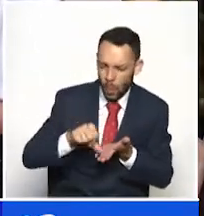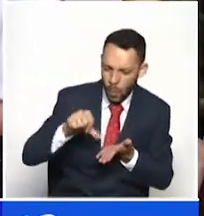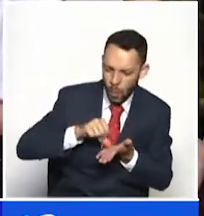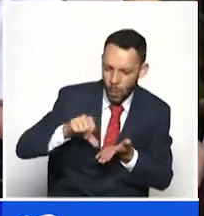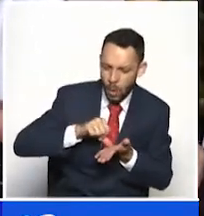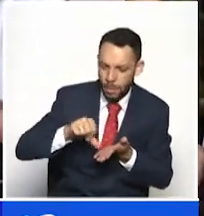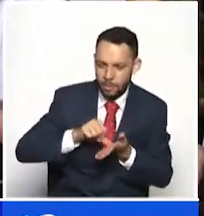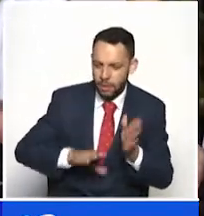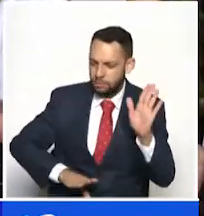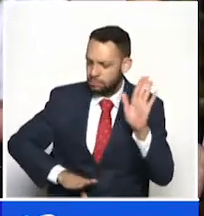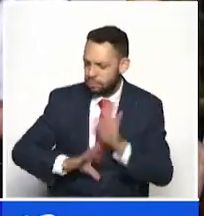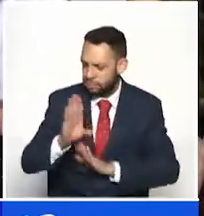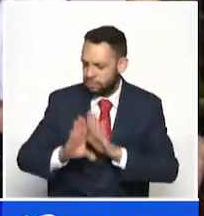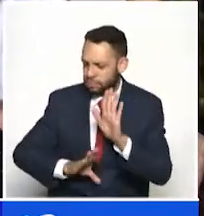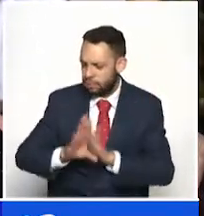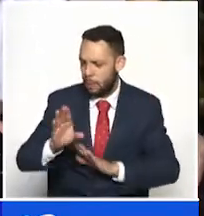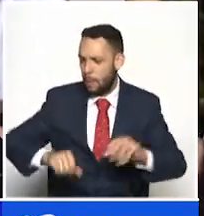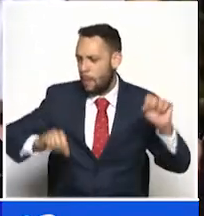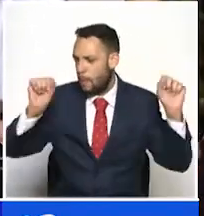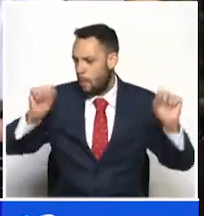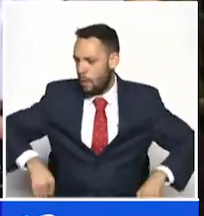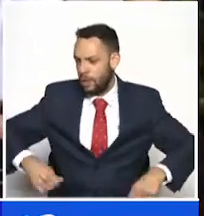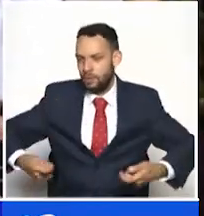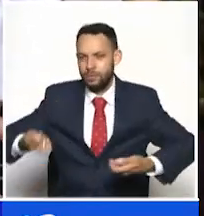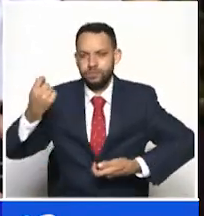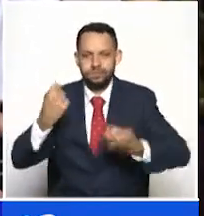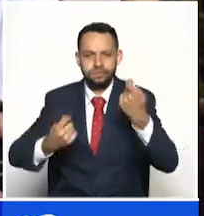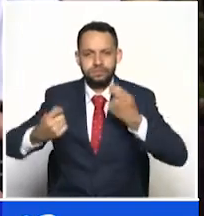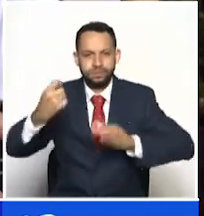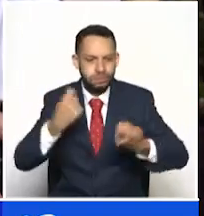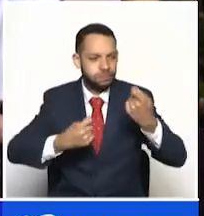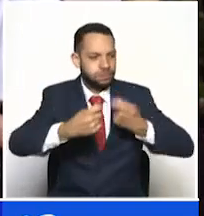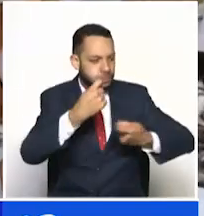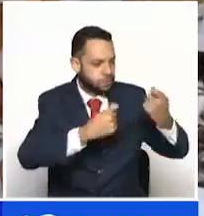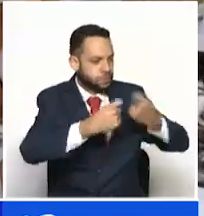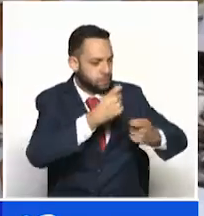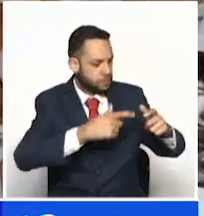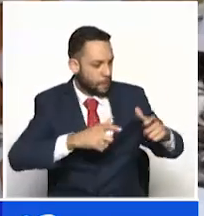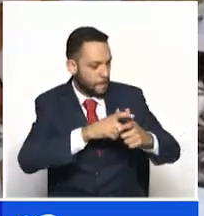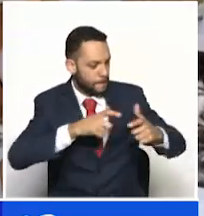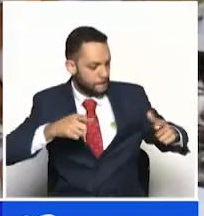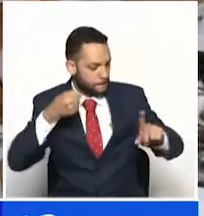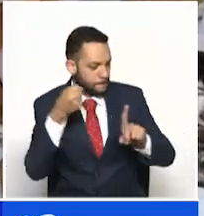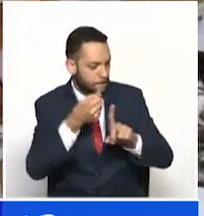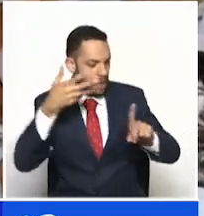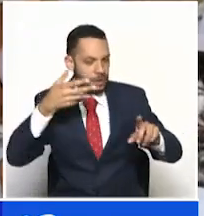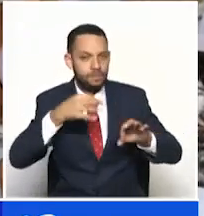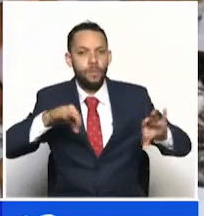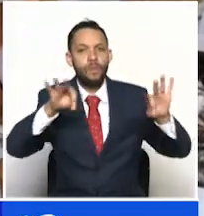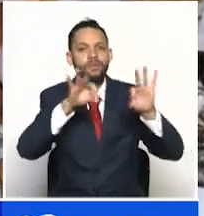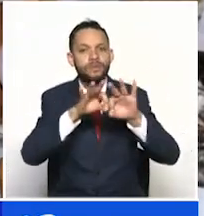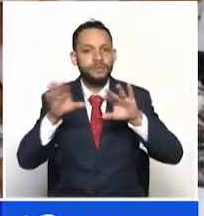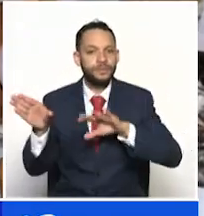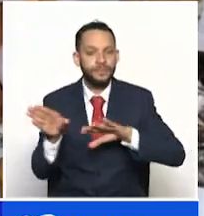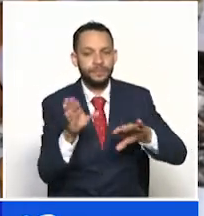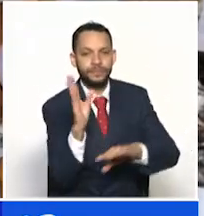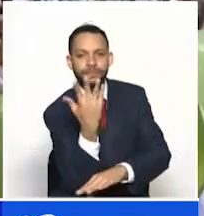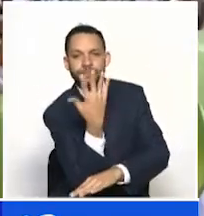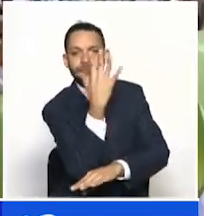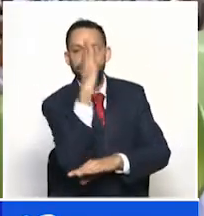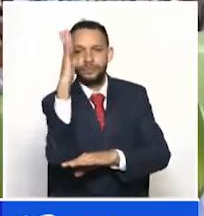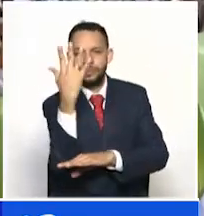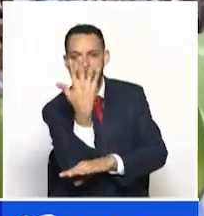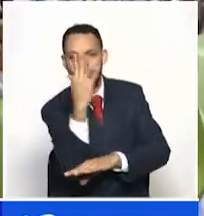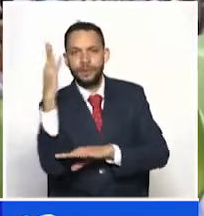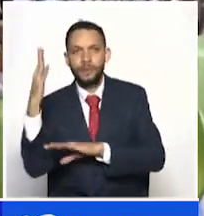ventajas en la comercialización del producto de manera notable. Productos a base de guadua fueron expuestos